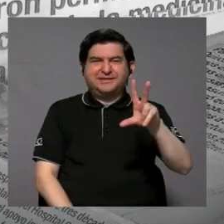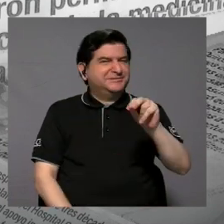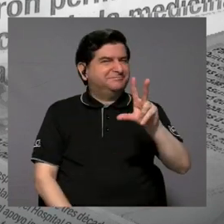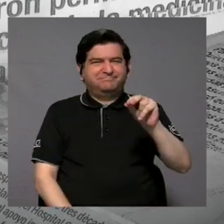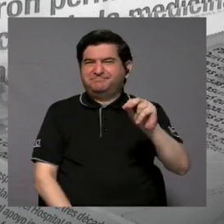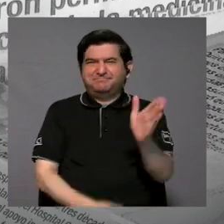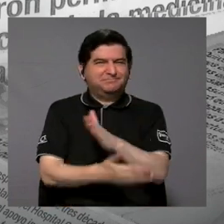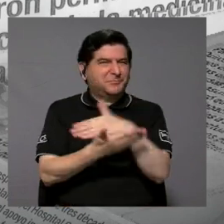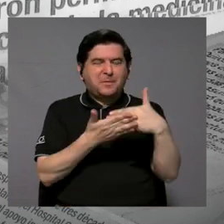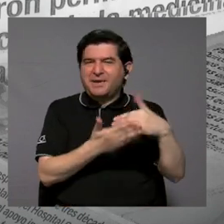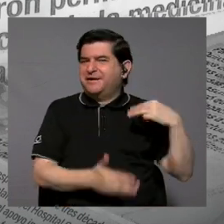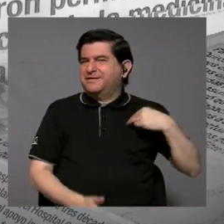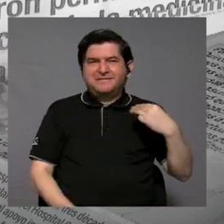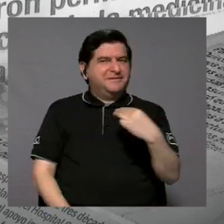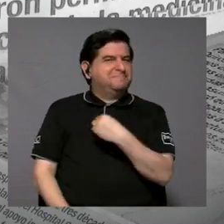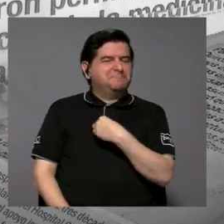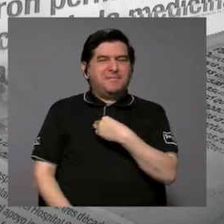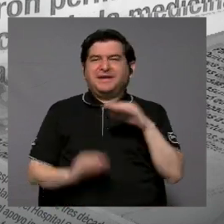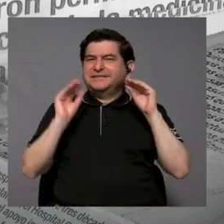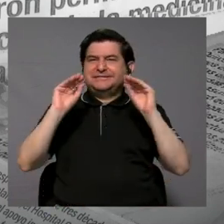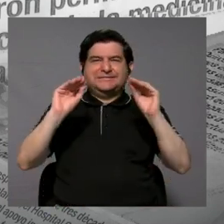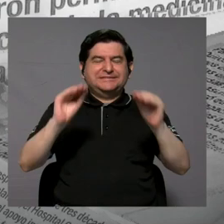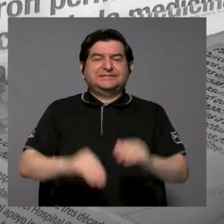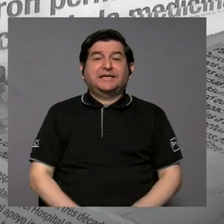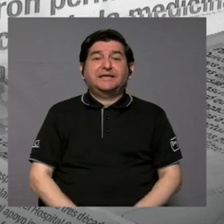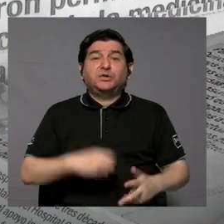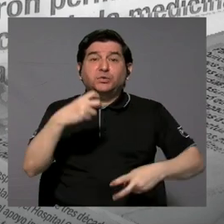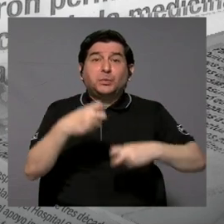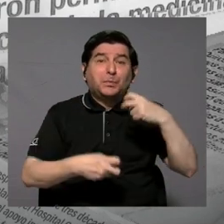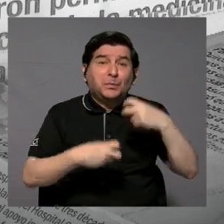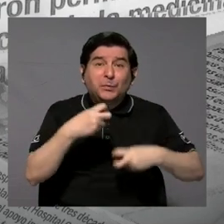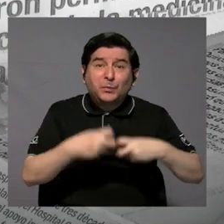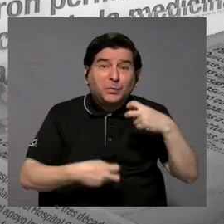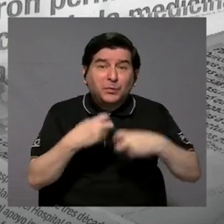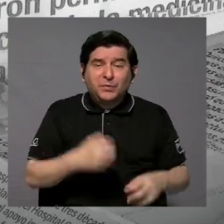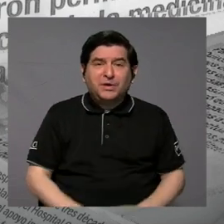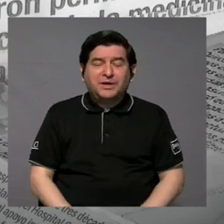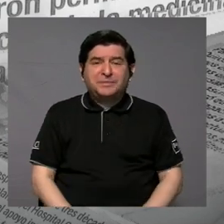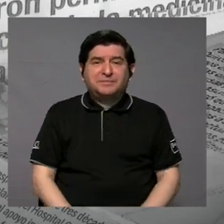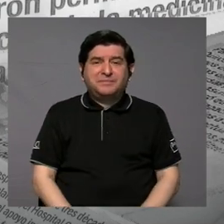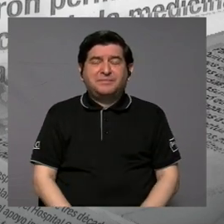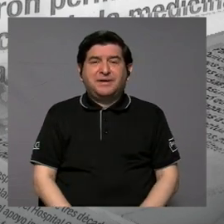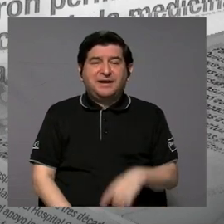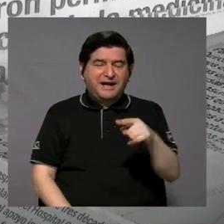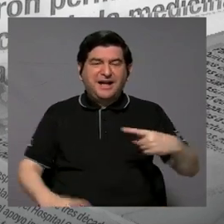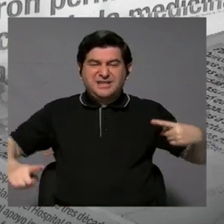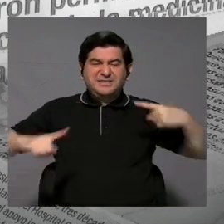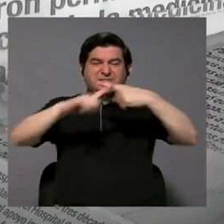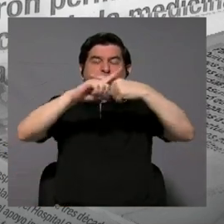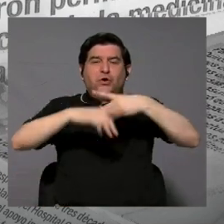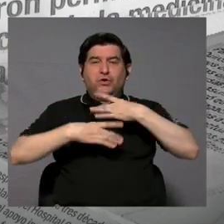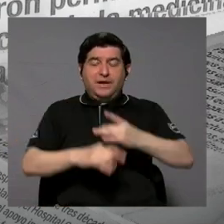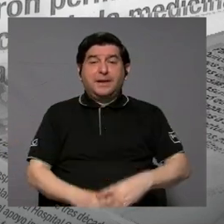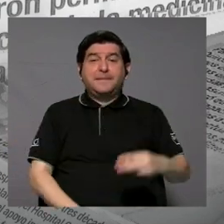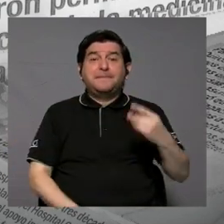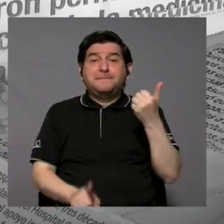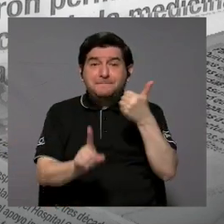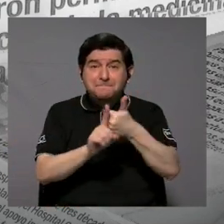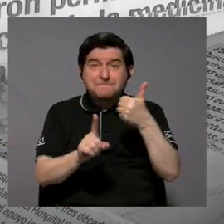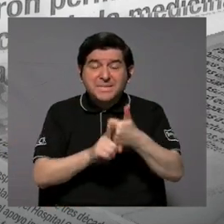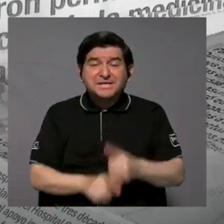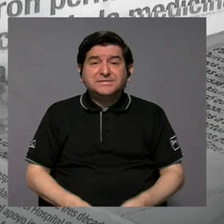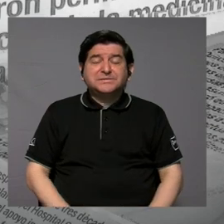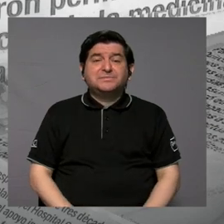deberían ser parte del Ministerio de Educación, ¿por qué? Porque es un problema de conflicto de intereses, porque el mismo MEP es